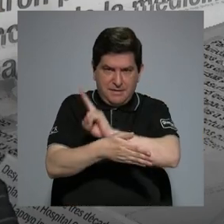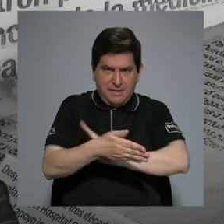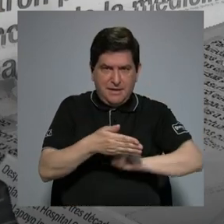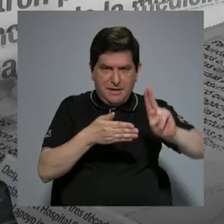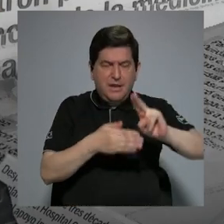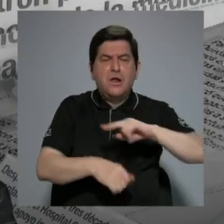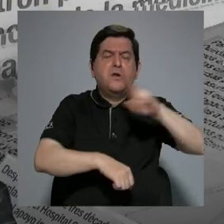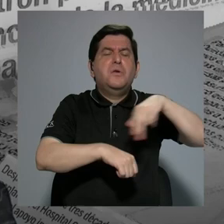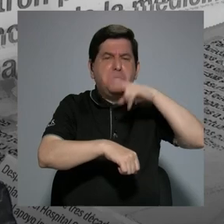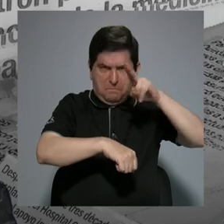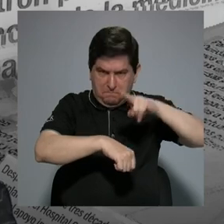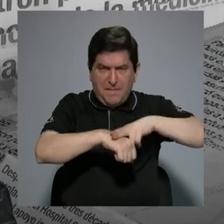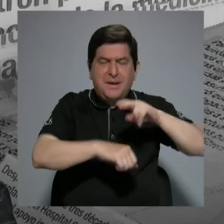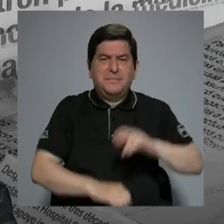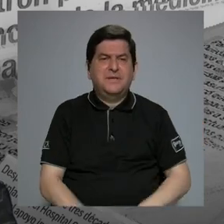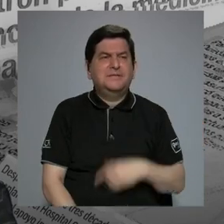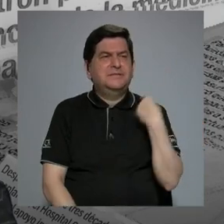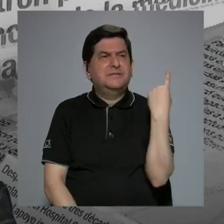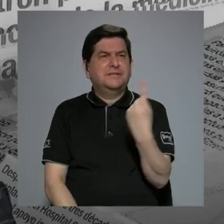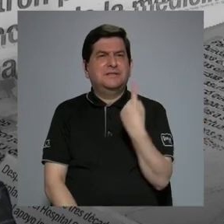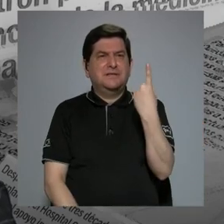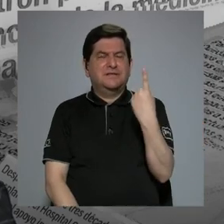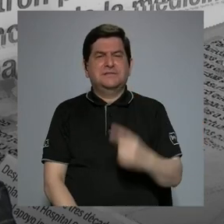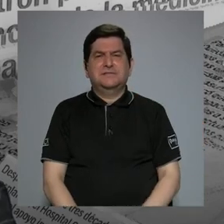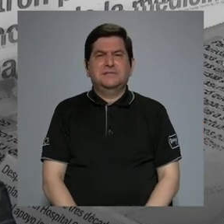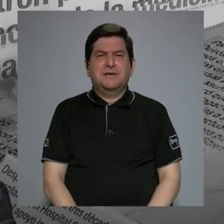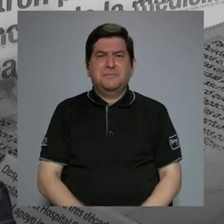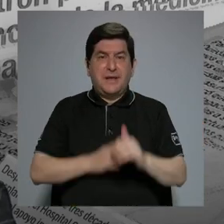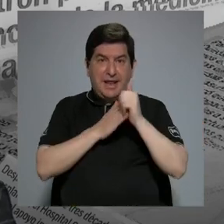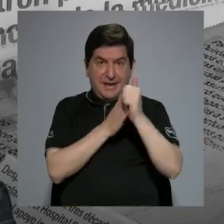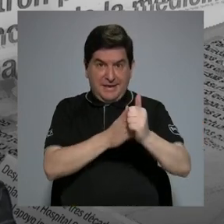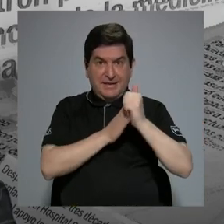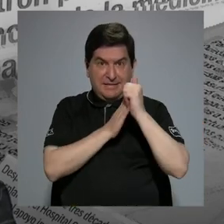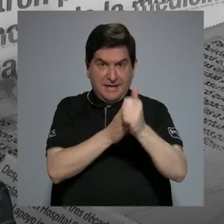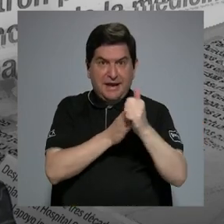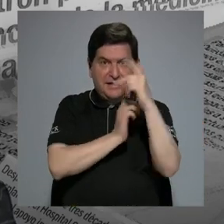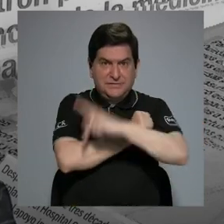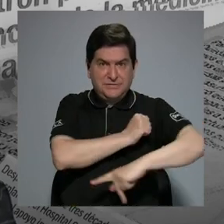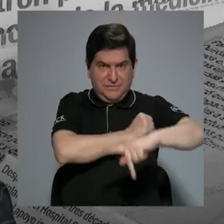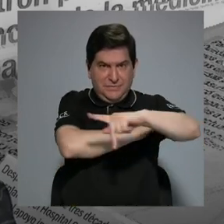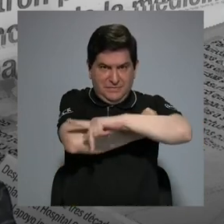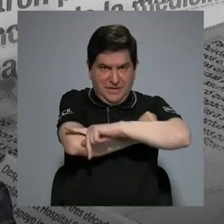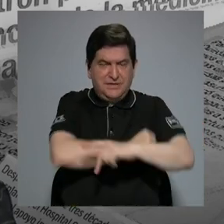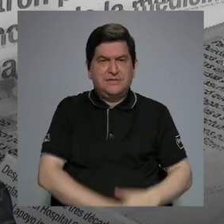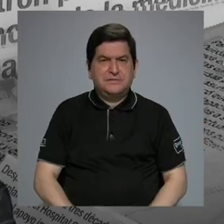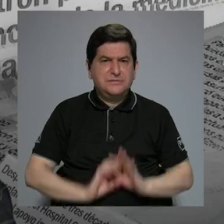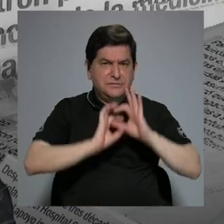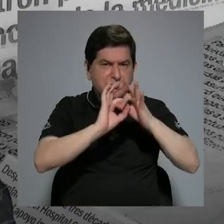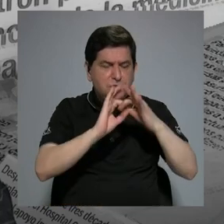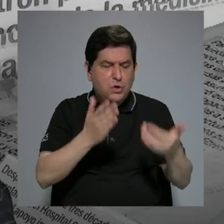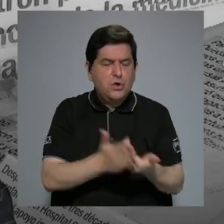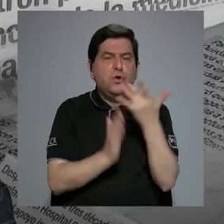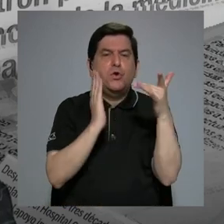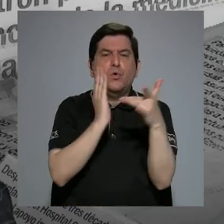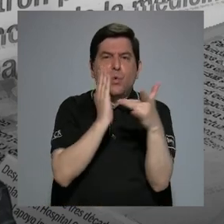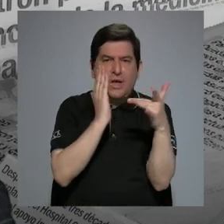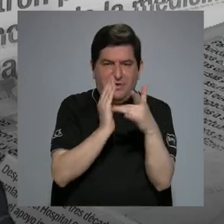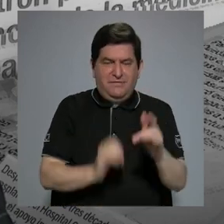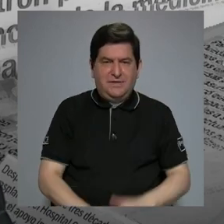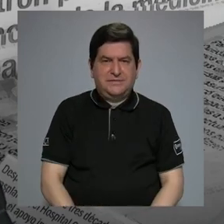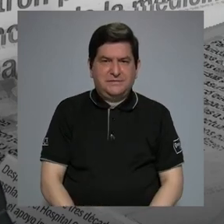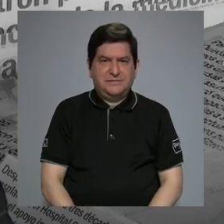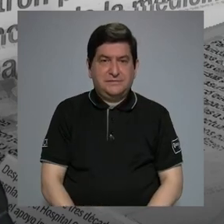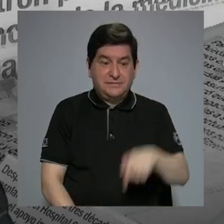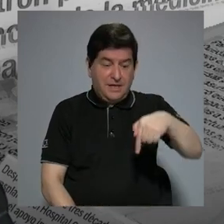que además generalmente siempre lleva como la voz cantante en el país, en cuanto a nuevas tecnologías, bueno, fue